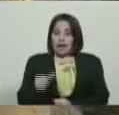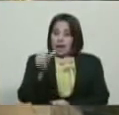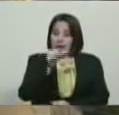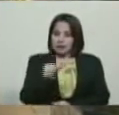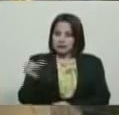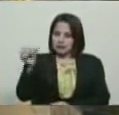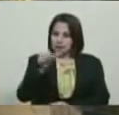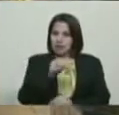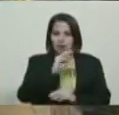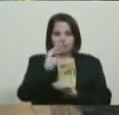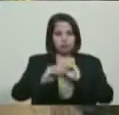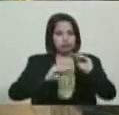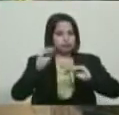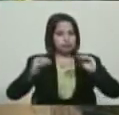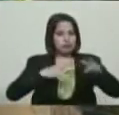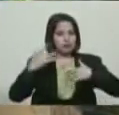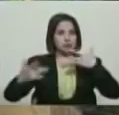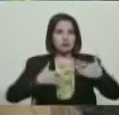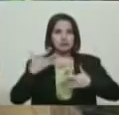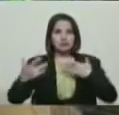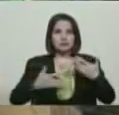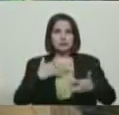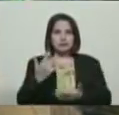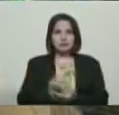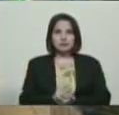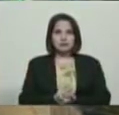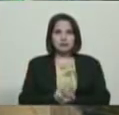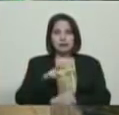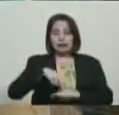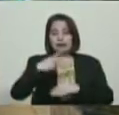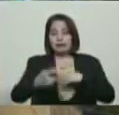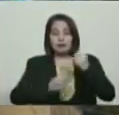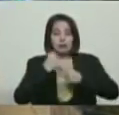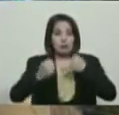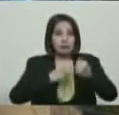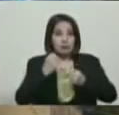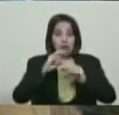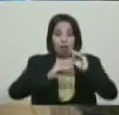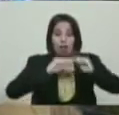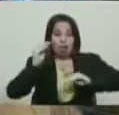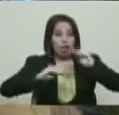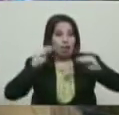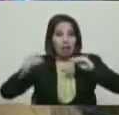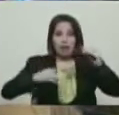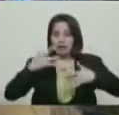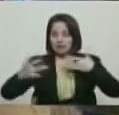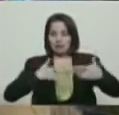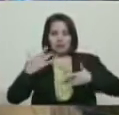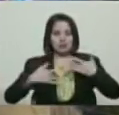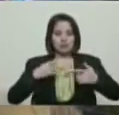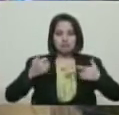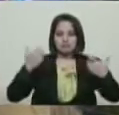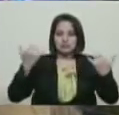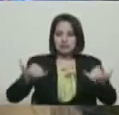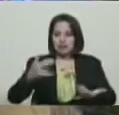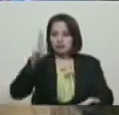iré anunciando y activando, cayendo y corriendo, activando, anunciando, anunciando y activando de unas navidades felices.